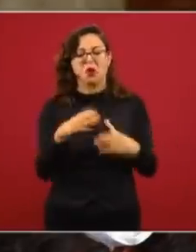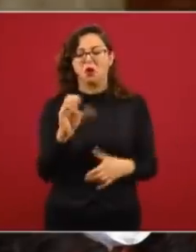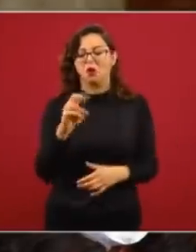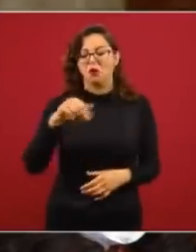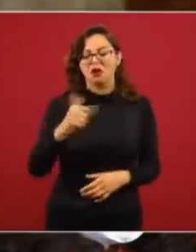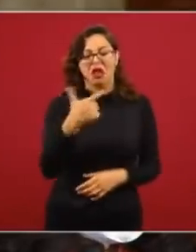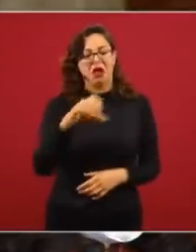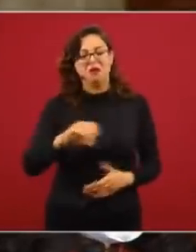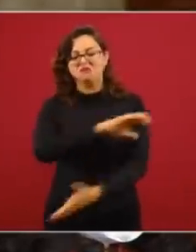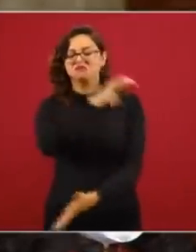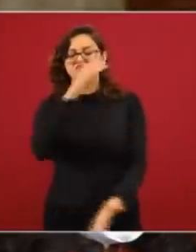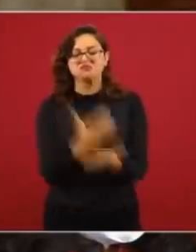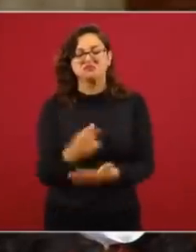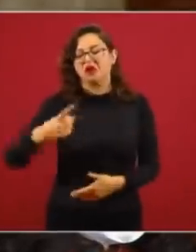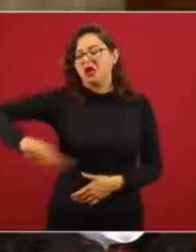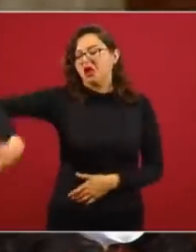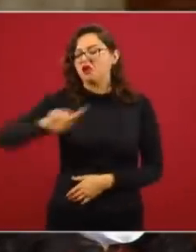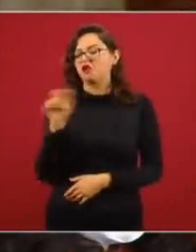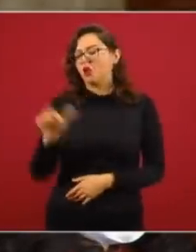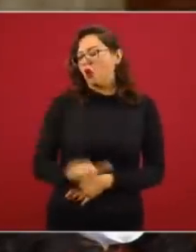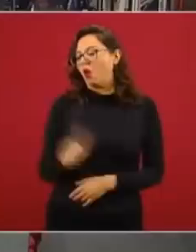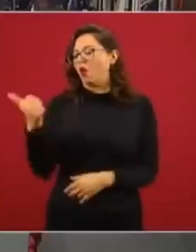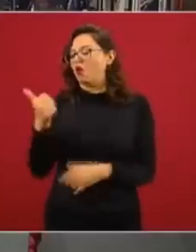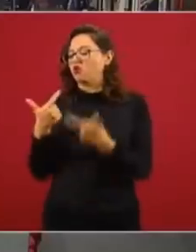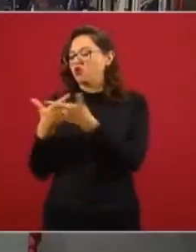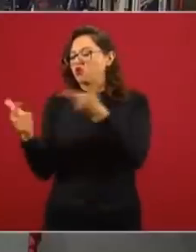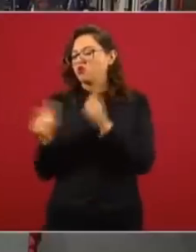piensa usted las cosas, señor presidente? Es lo que él dice.